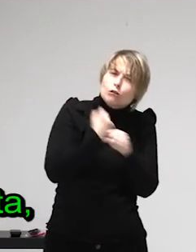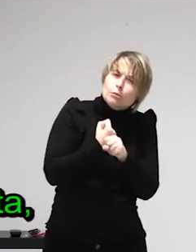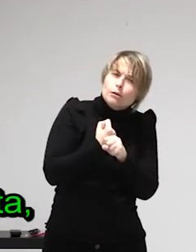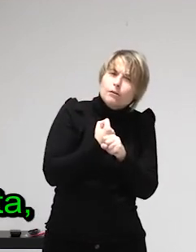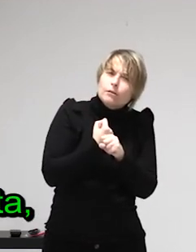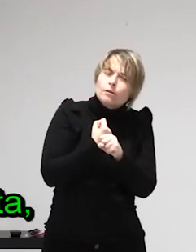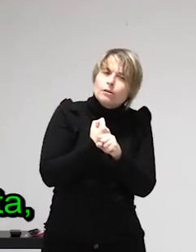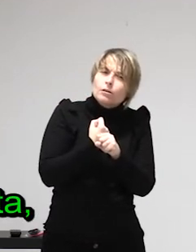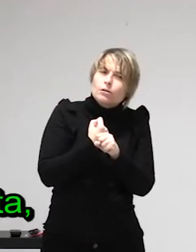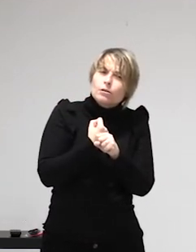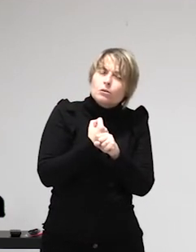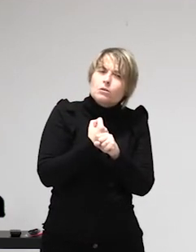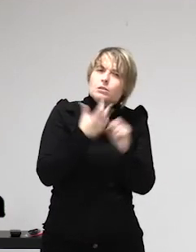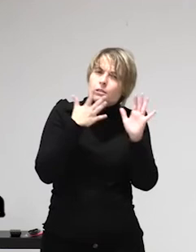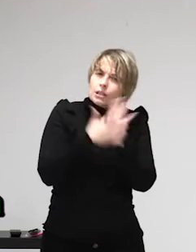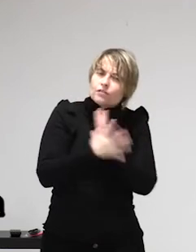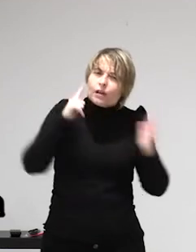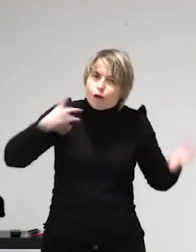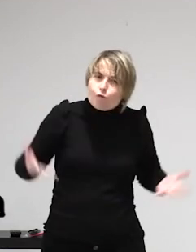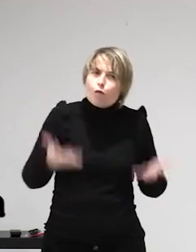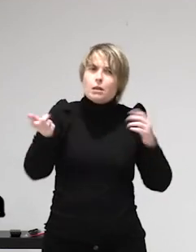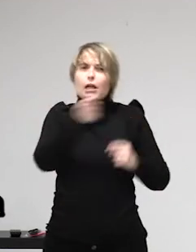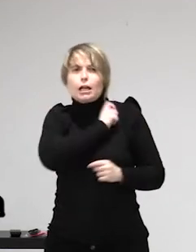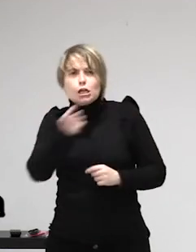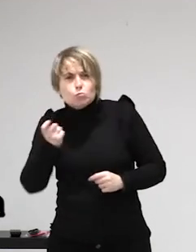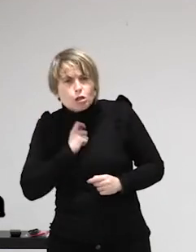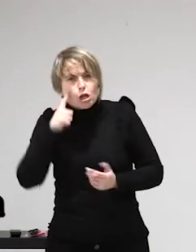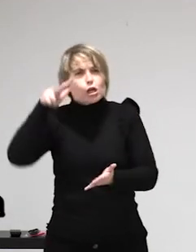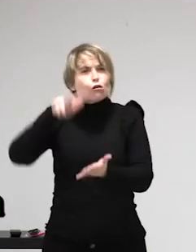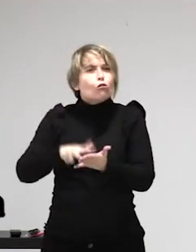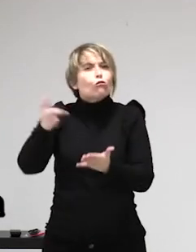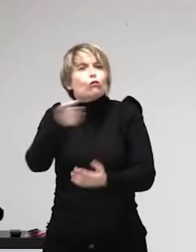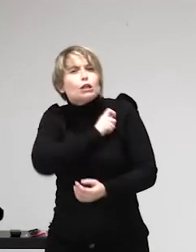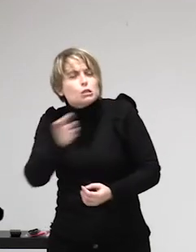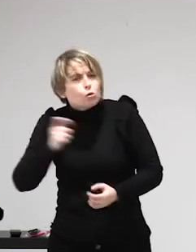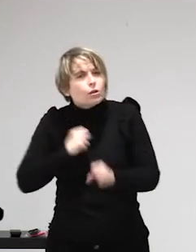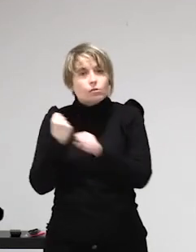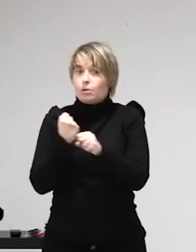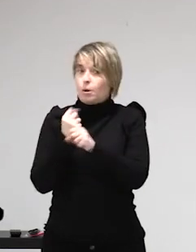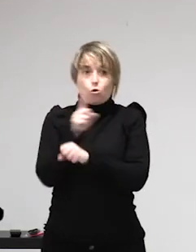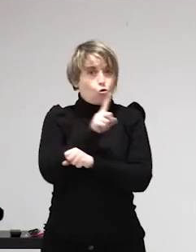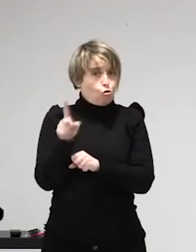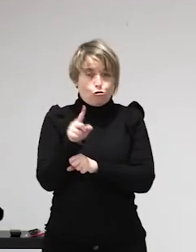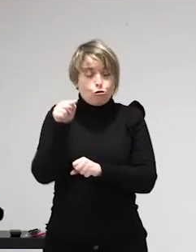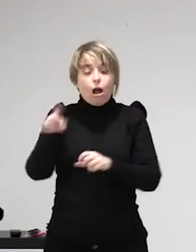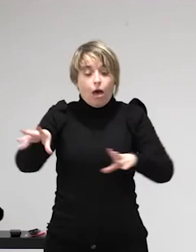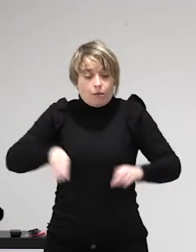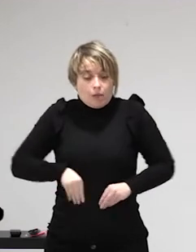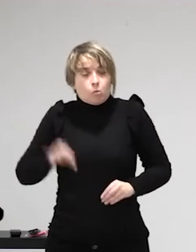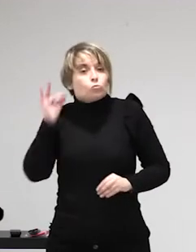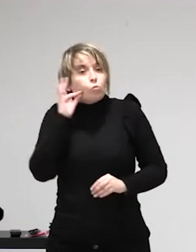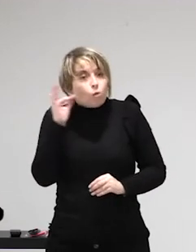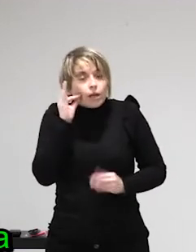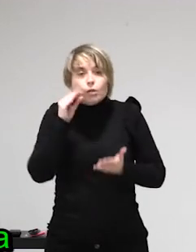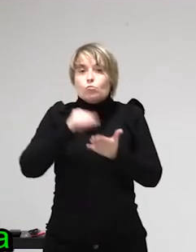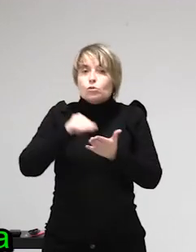protesta, persona a la que le echan, a la que le echan teniendo en cuenta que está viviendo en el club. sea, no solo la están echando del trabajo, la están